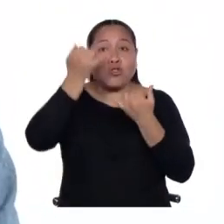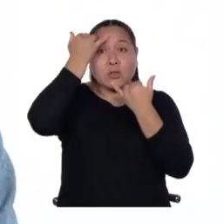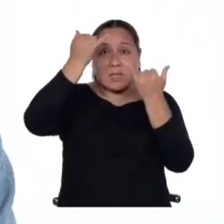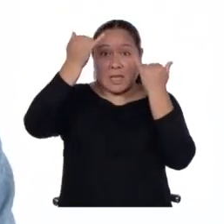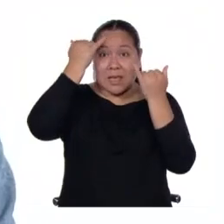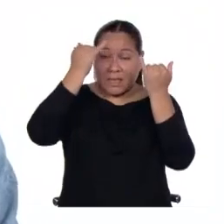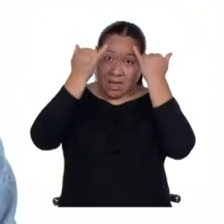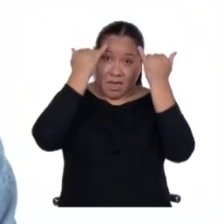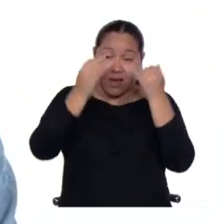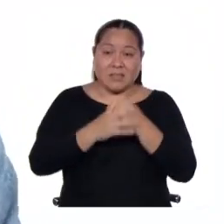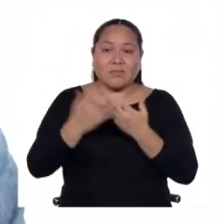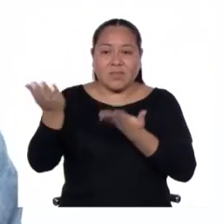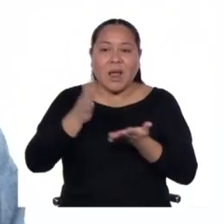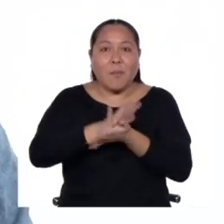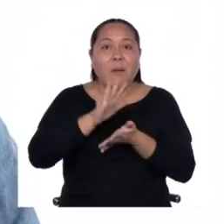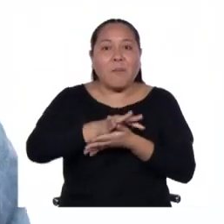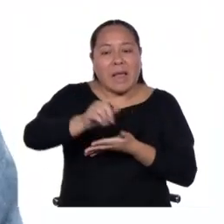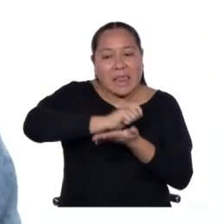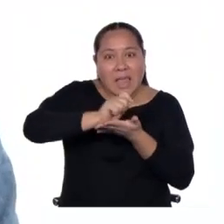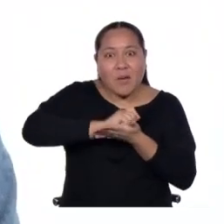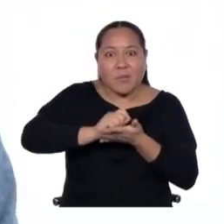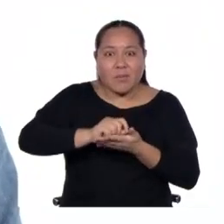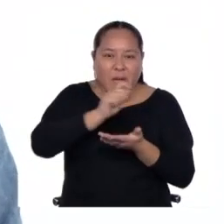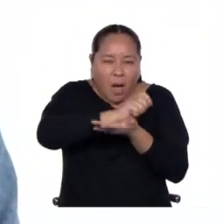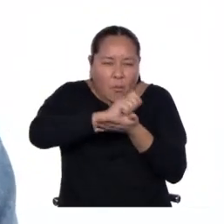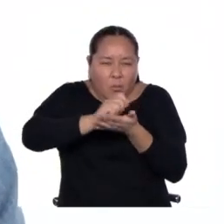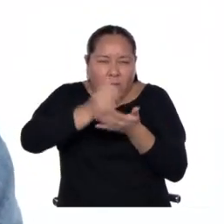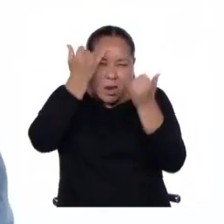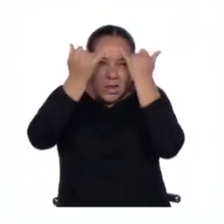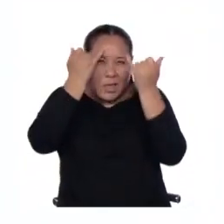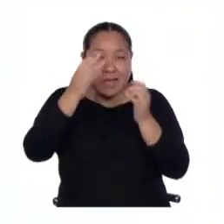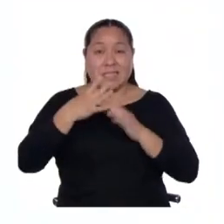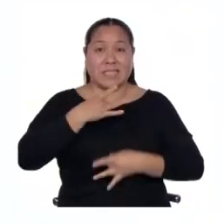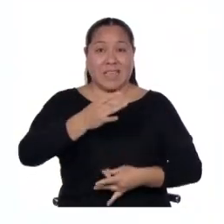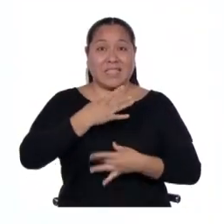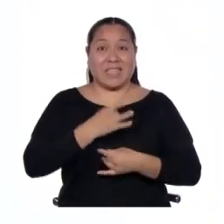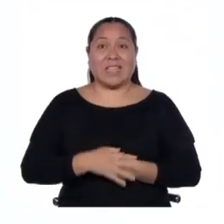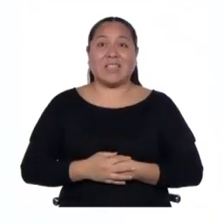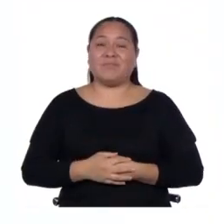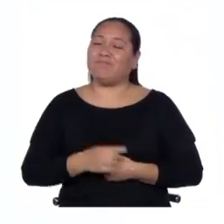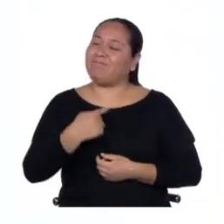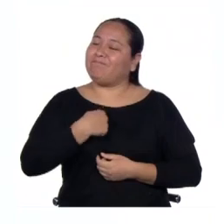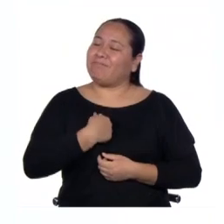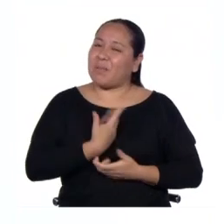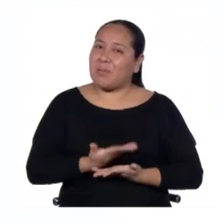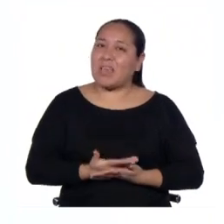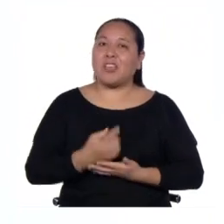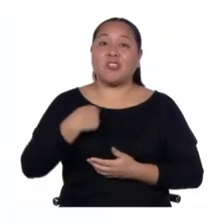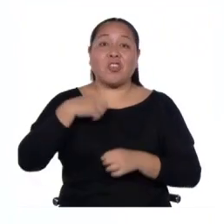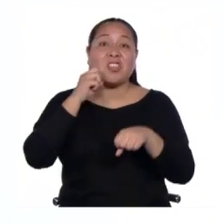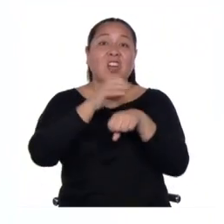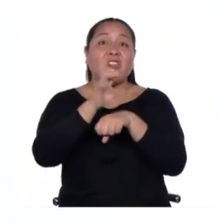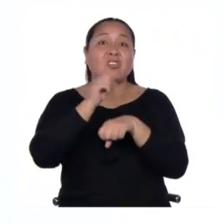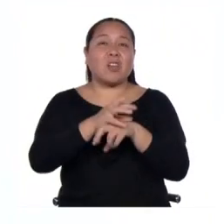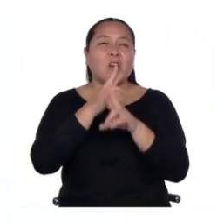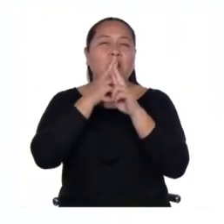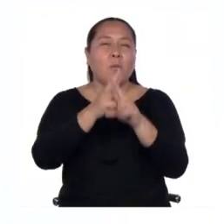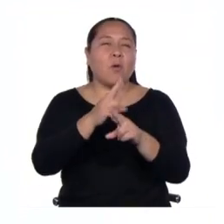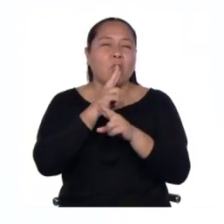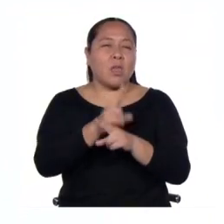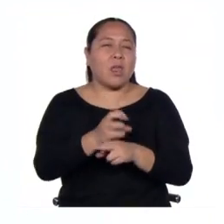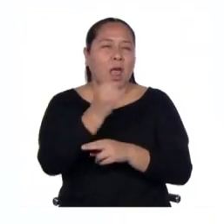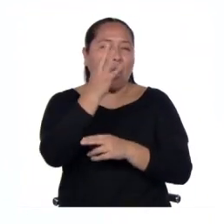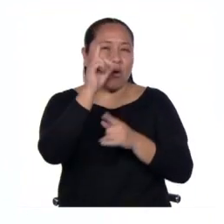traigan lápiz y papel para tomar nota de las ideas que les parezcan más interesantes. Personalmente, yo les recomiendo responder a las